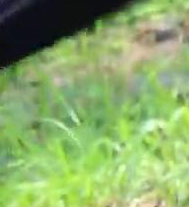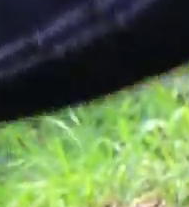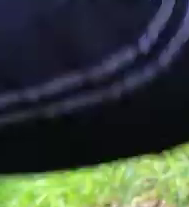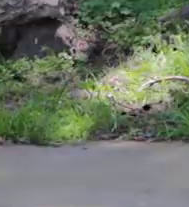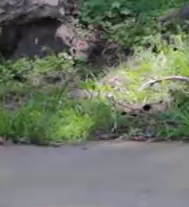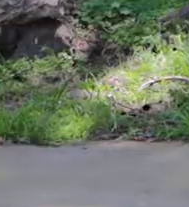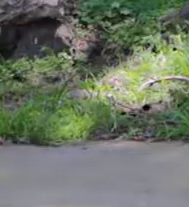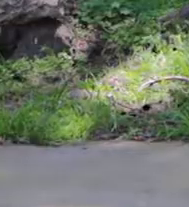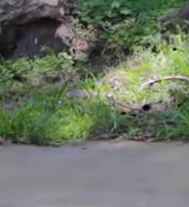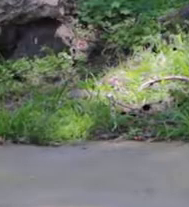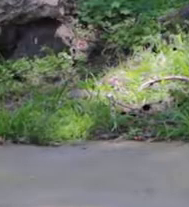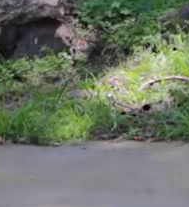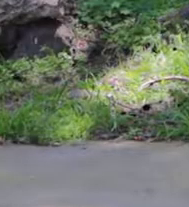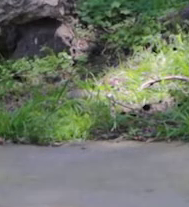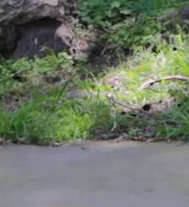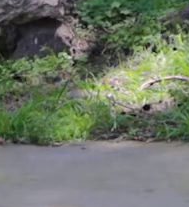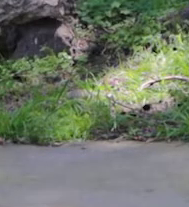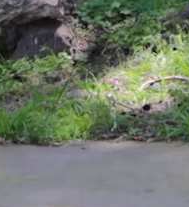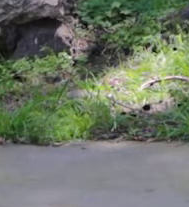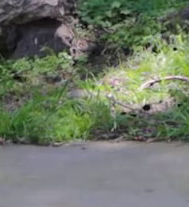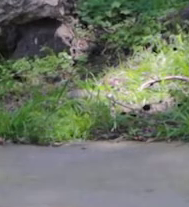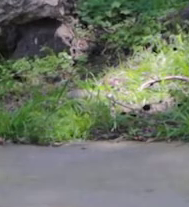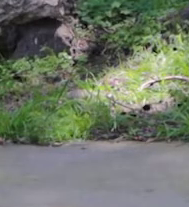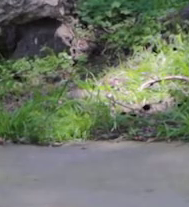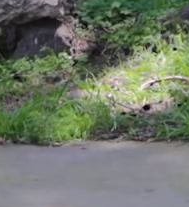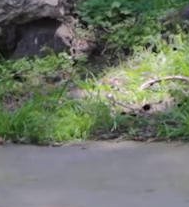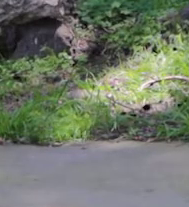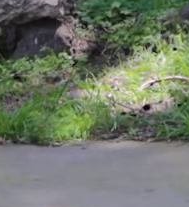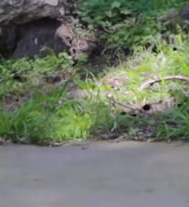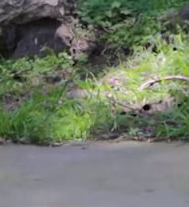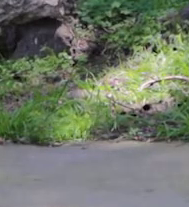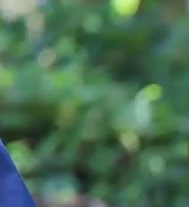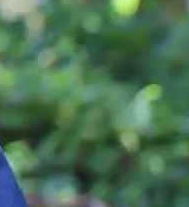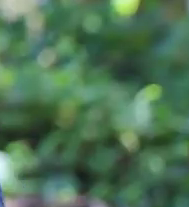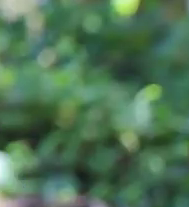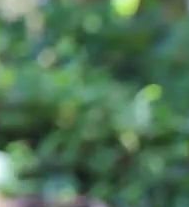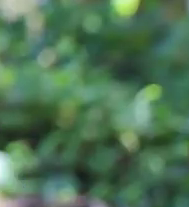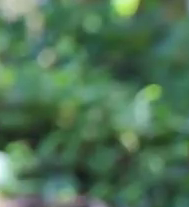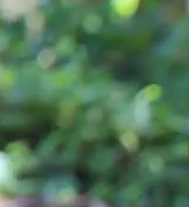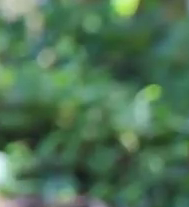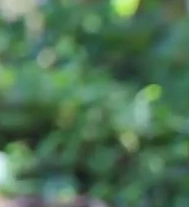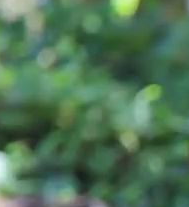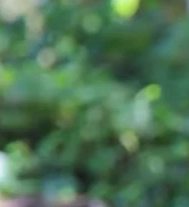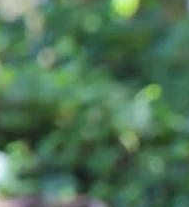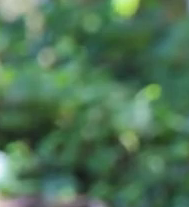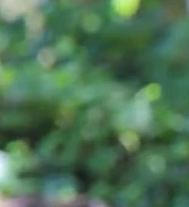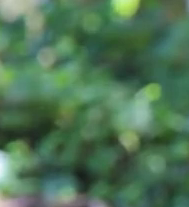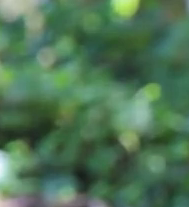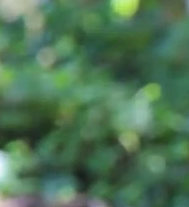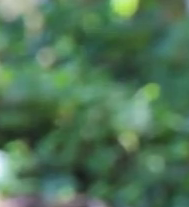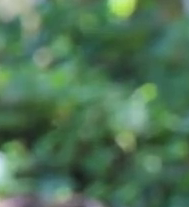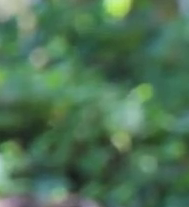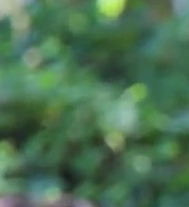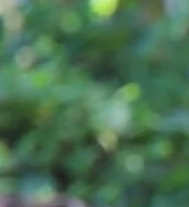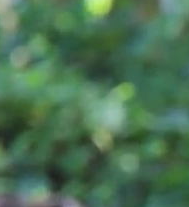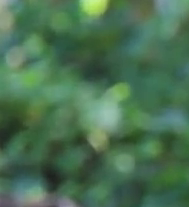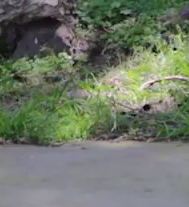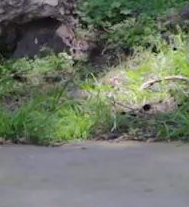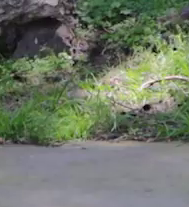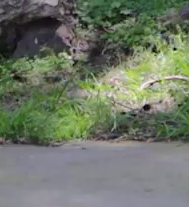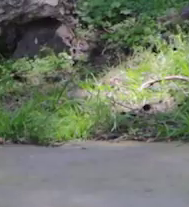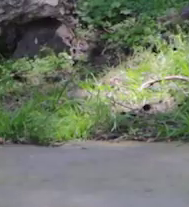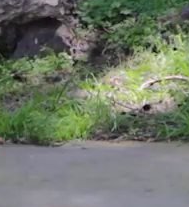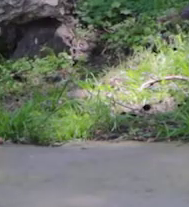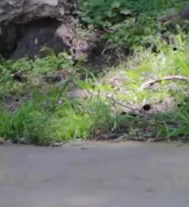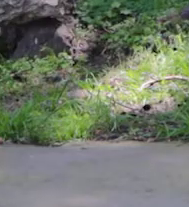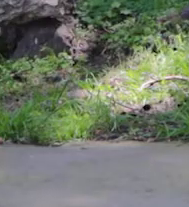Muy bien. Vamos a abrir nuestro compás. Levamos los brazos y vamos a trabajar la pierna. Bajamos,